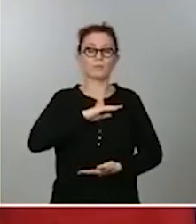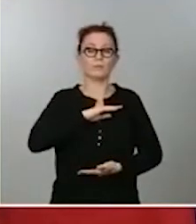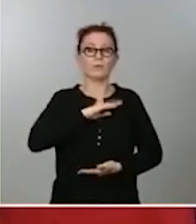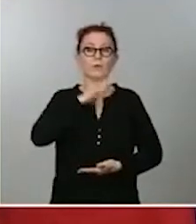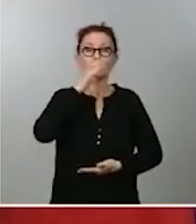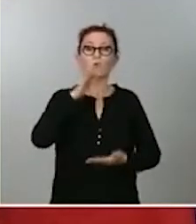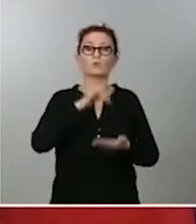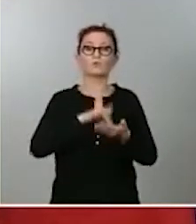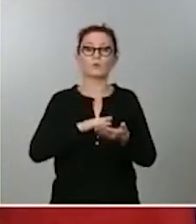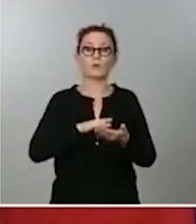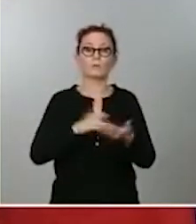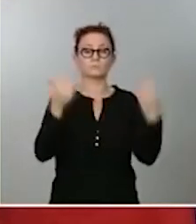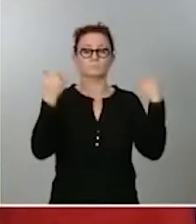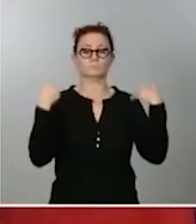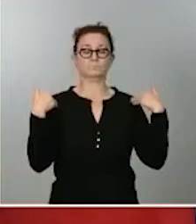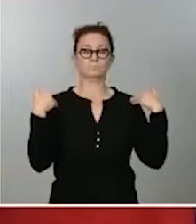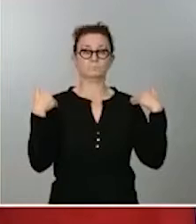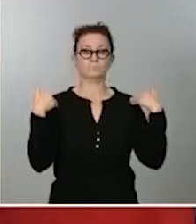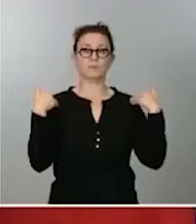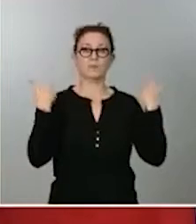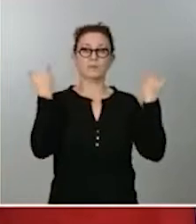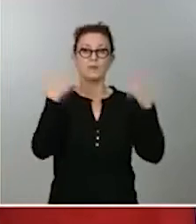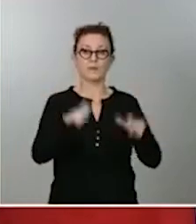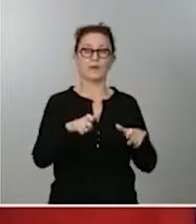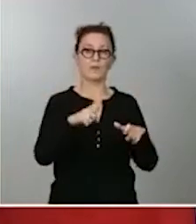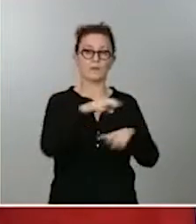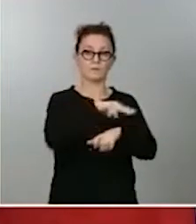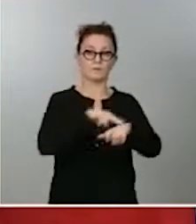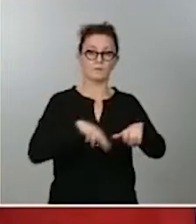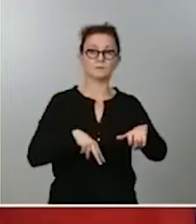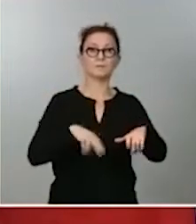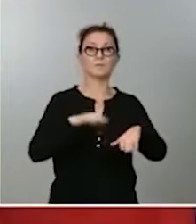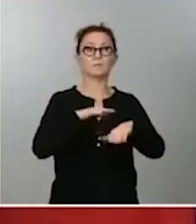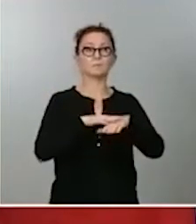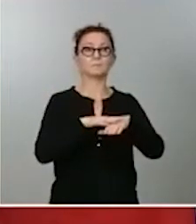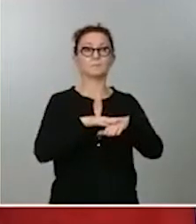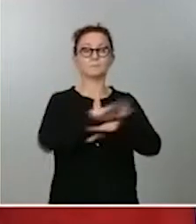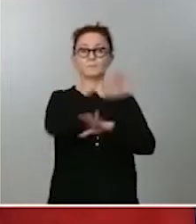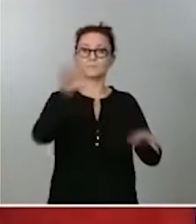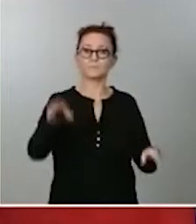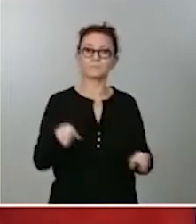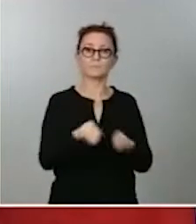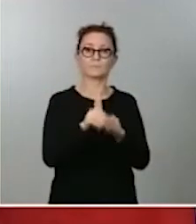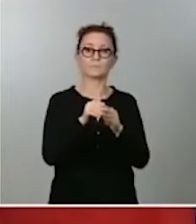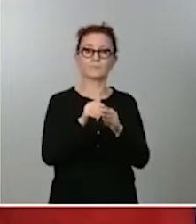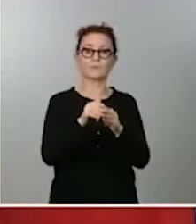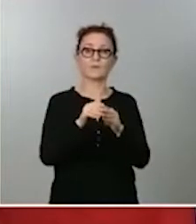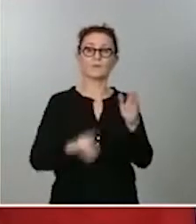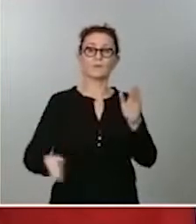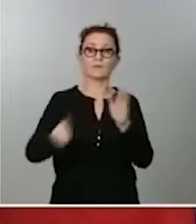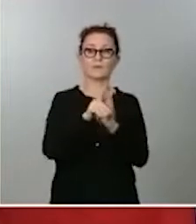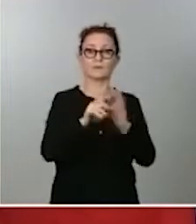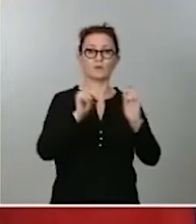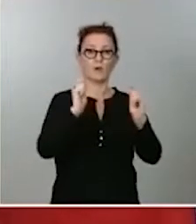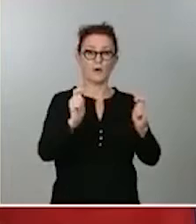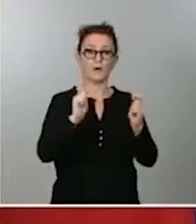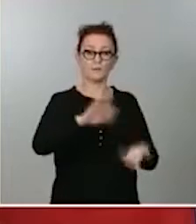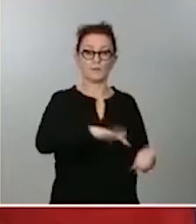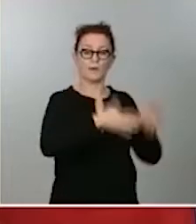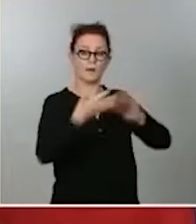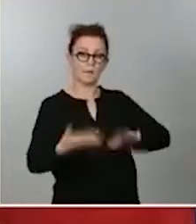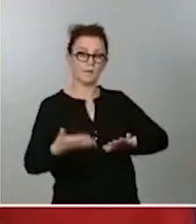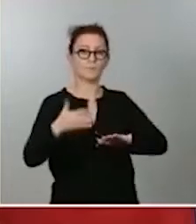los poderes que confiere el decreto de alarma en el marco que establece el decreto de alarma respecto a la restricción de